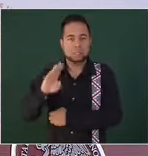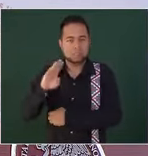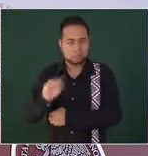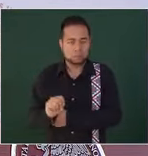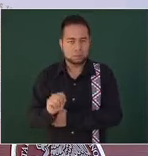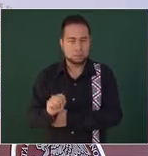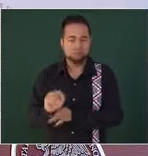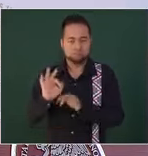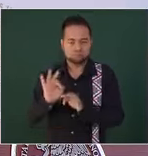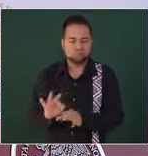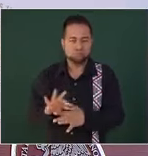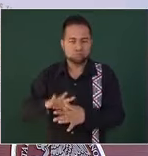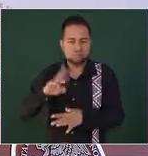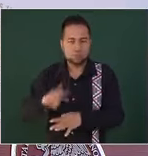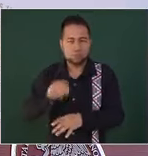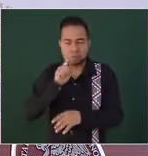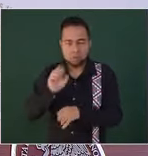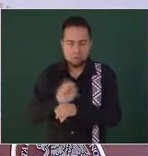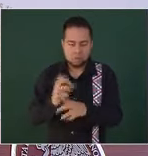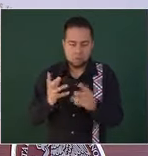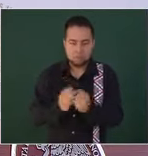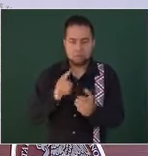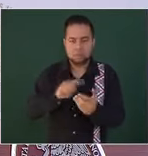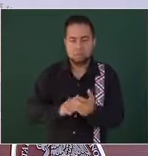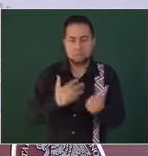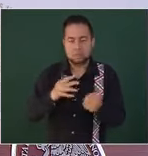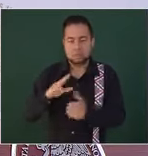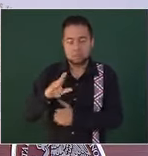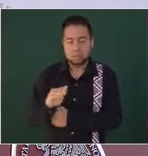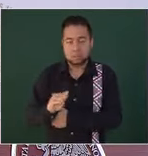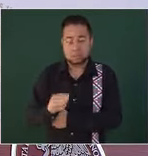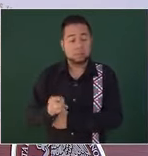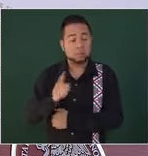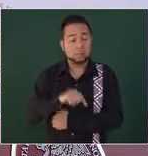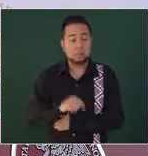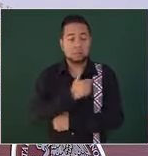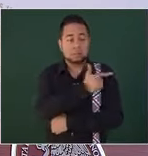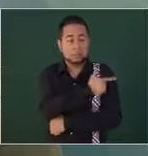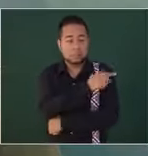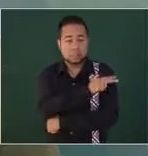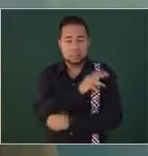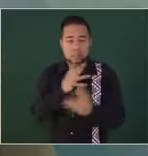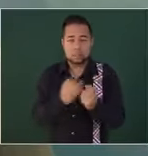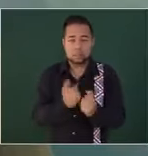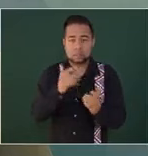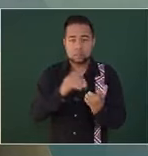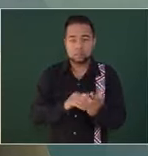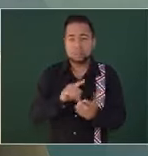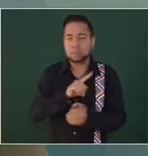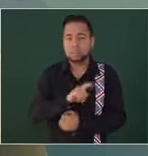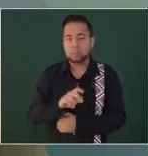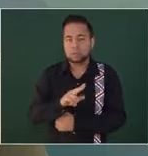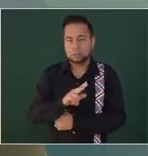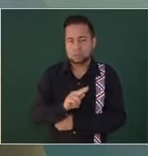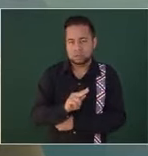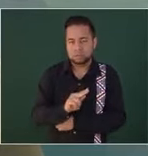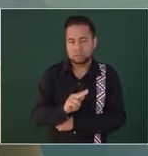reales y operativos, mil 690. La Guardia Nacional, siete mil 180,